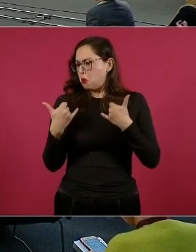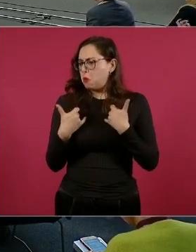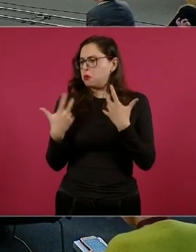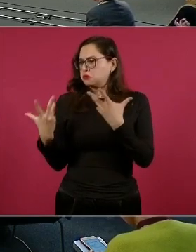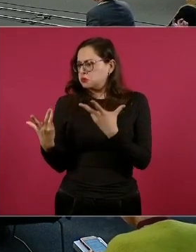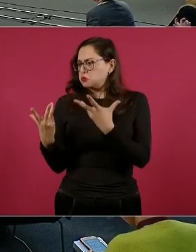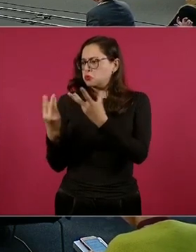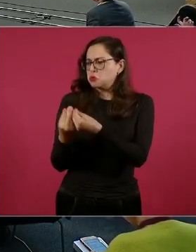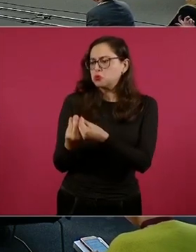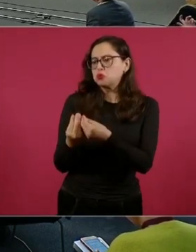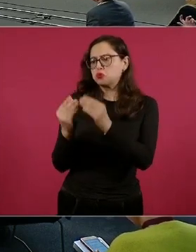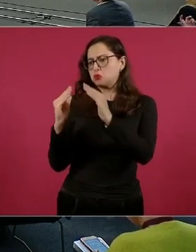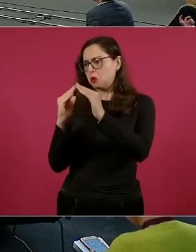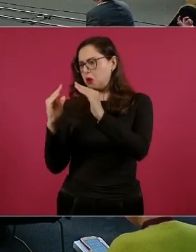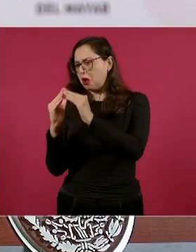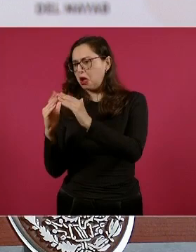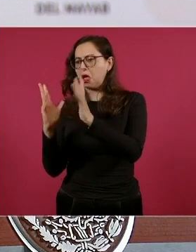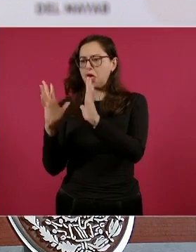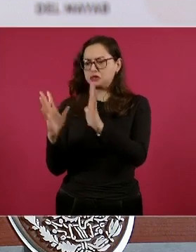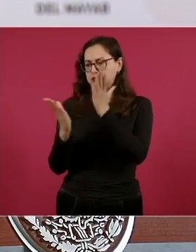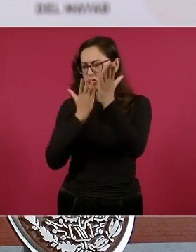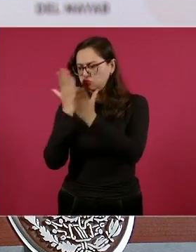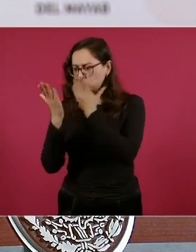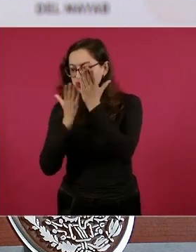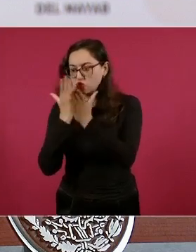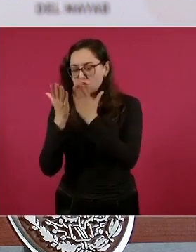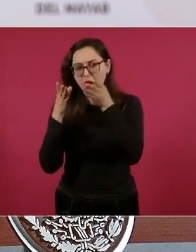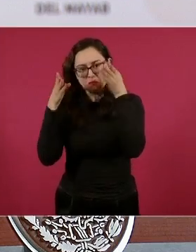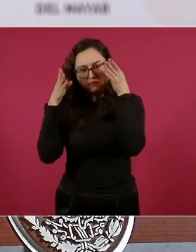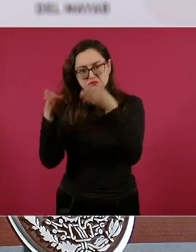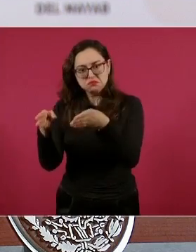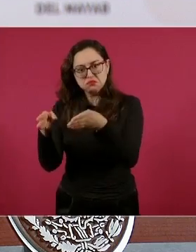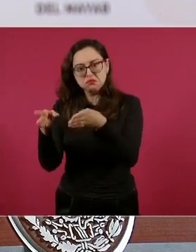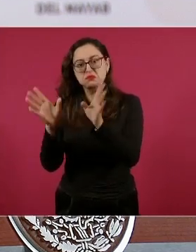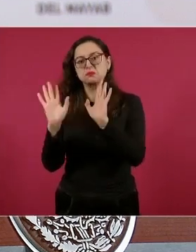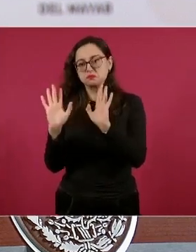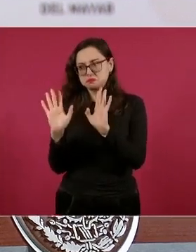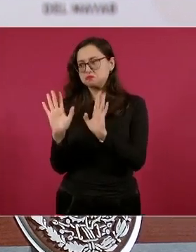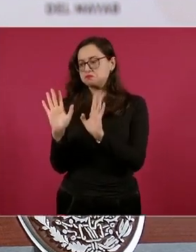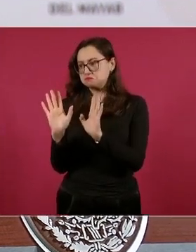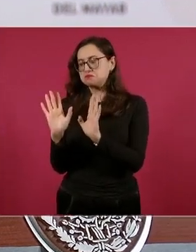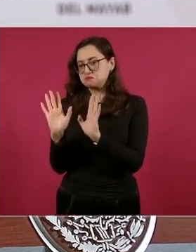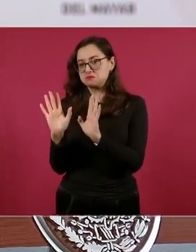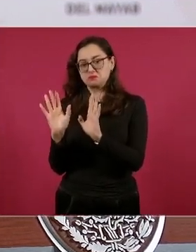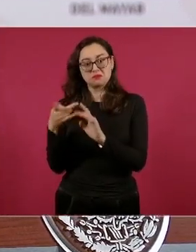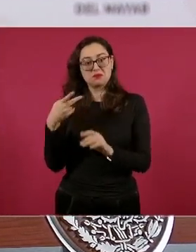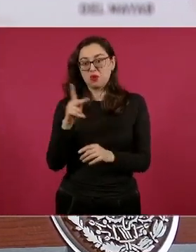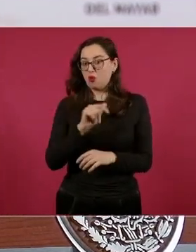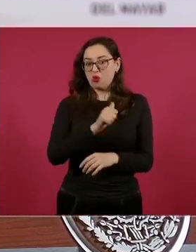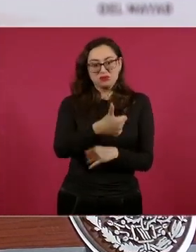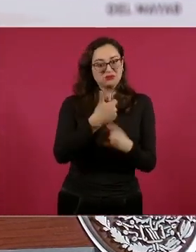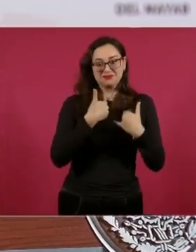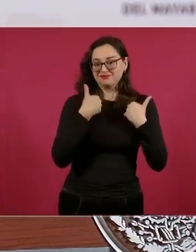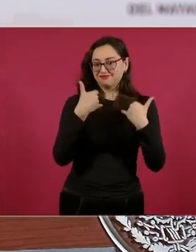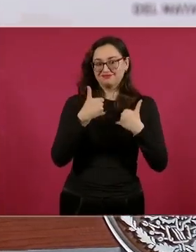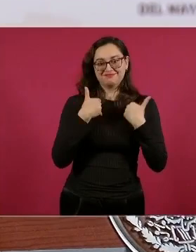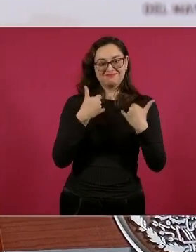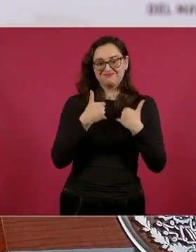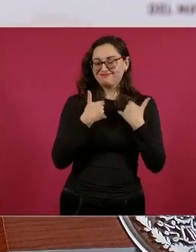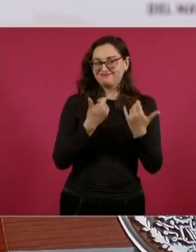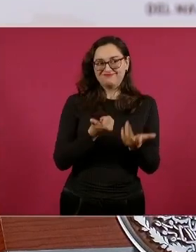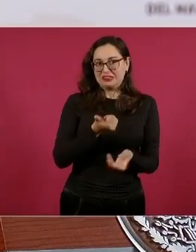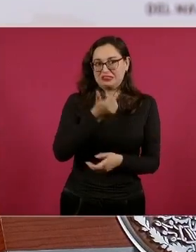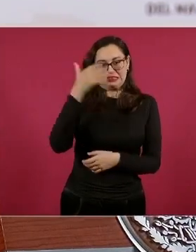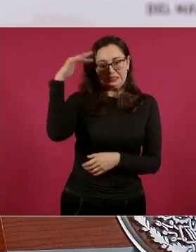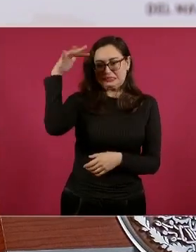y al estudio, pero otros toman el